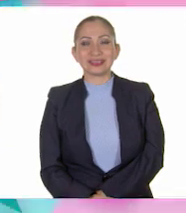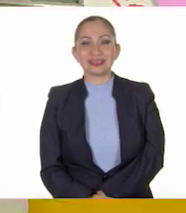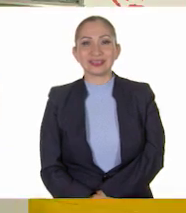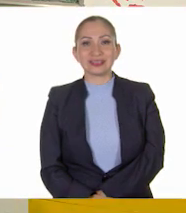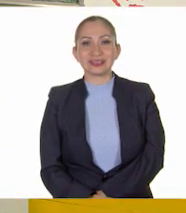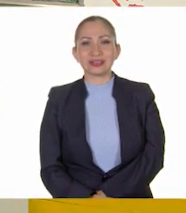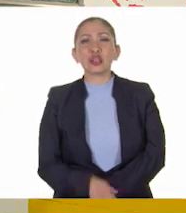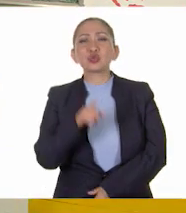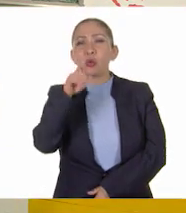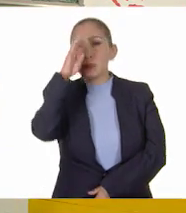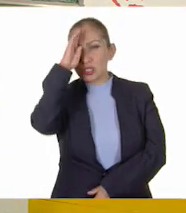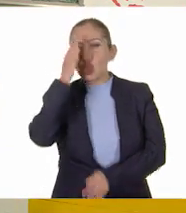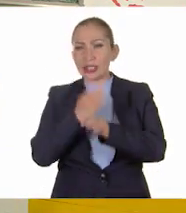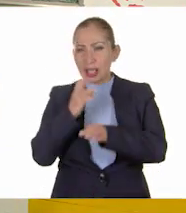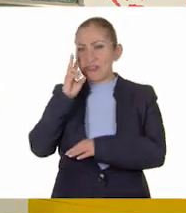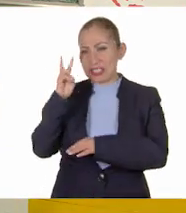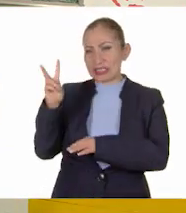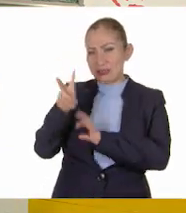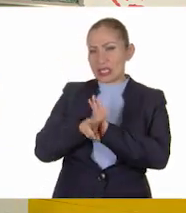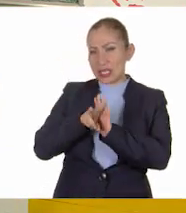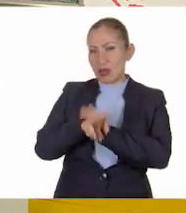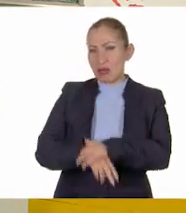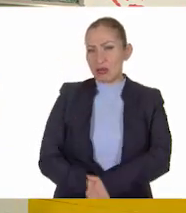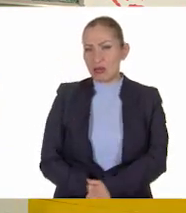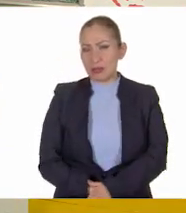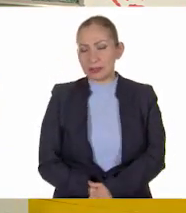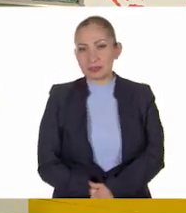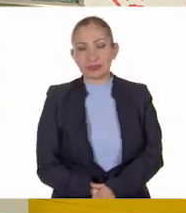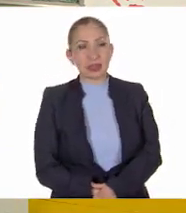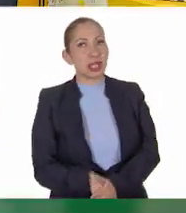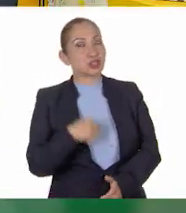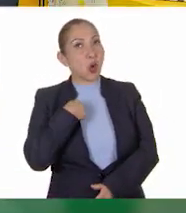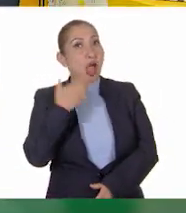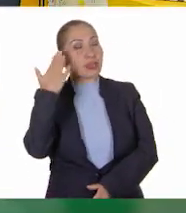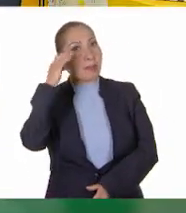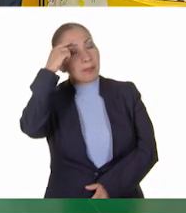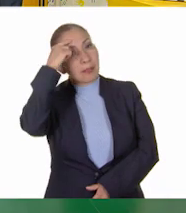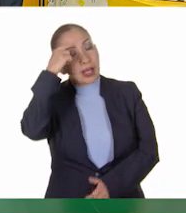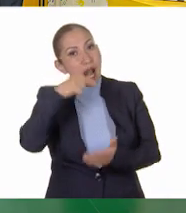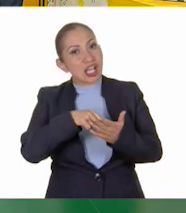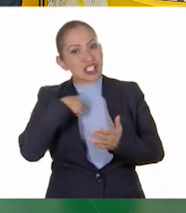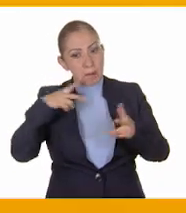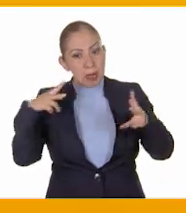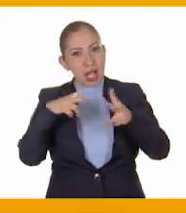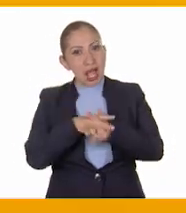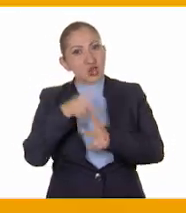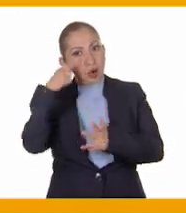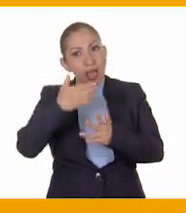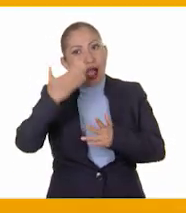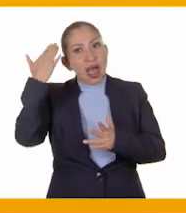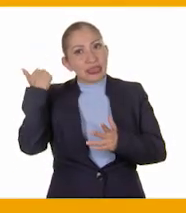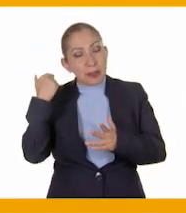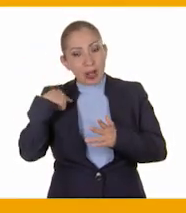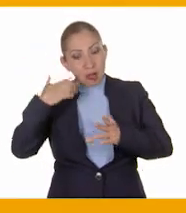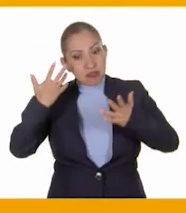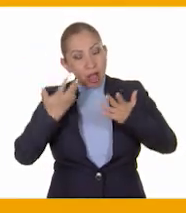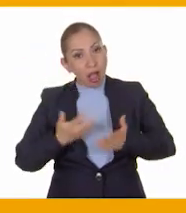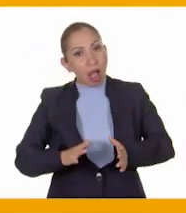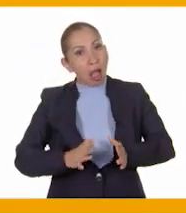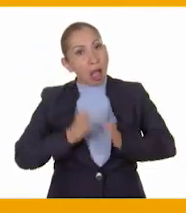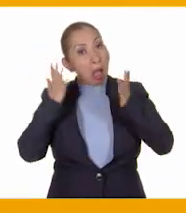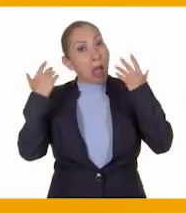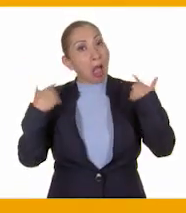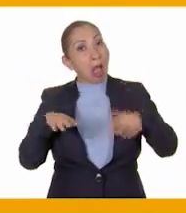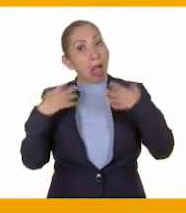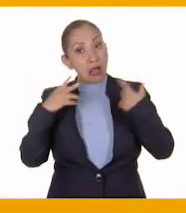¿Qué piensan de lo que acabamos de ver? Pues, al principio yo pensé que se iban a pelear y me sorprendió porque